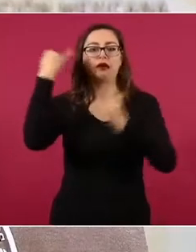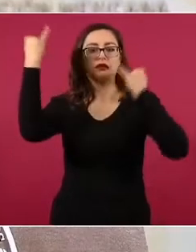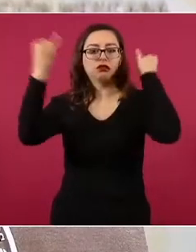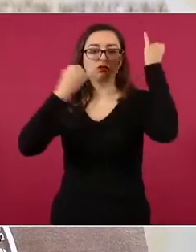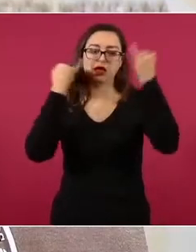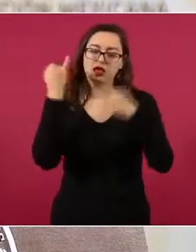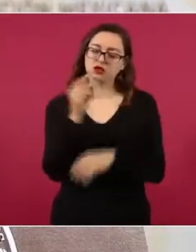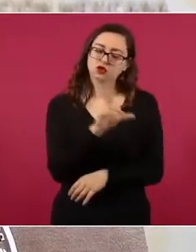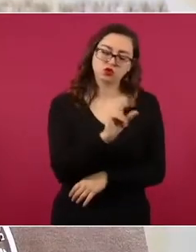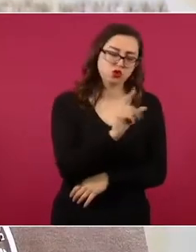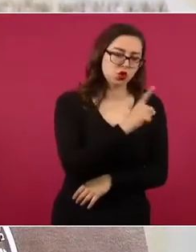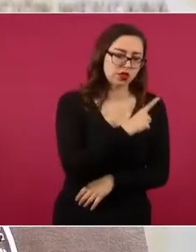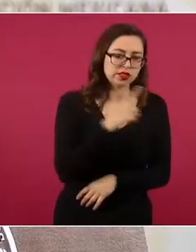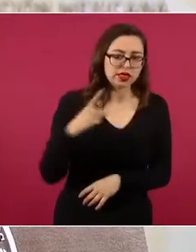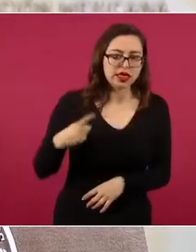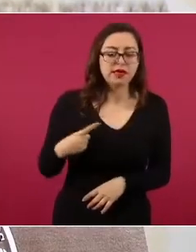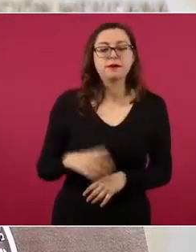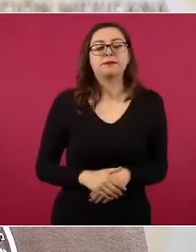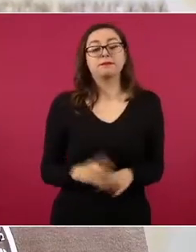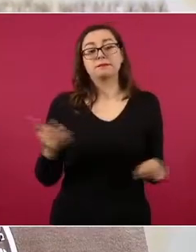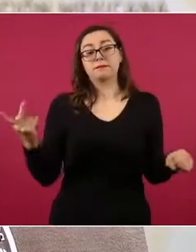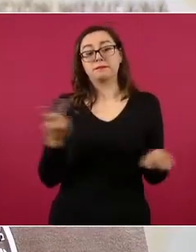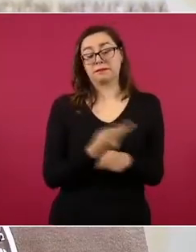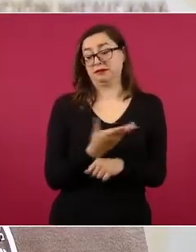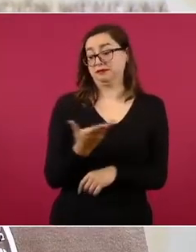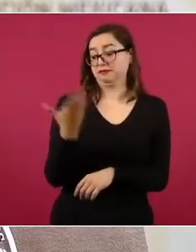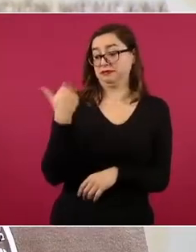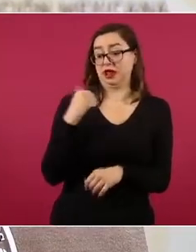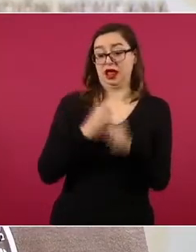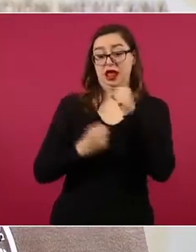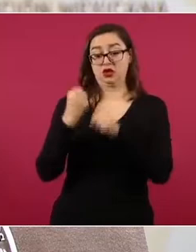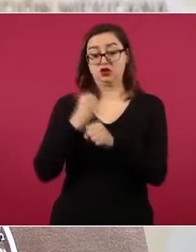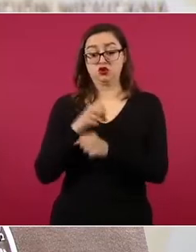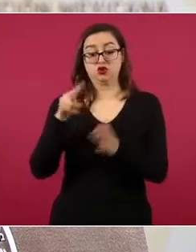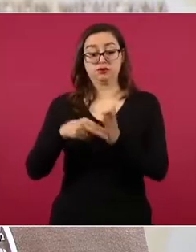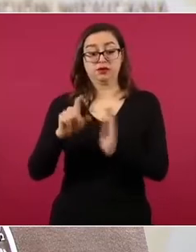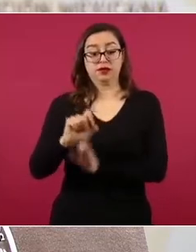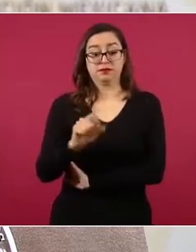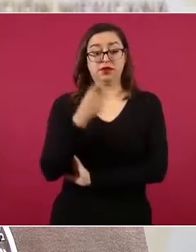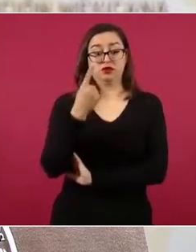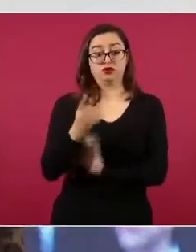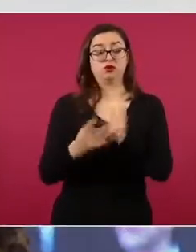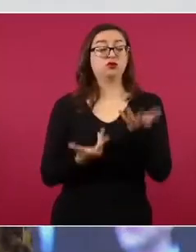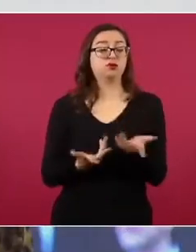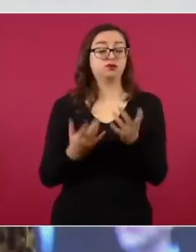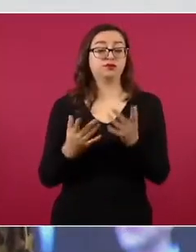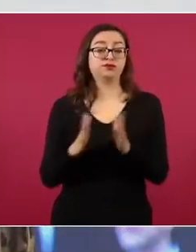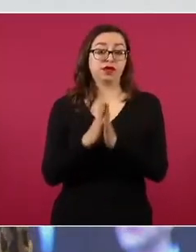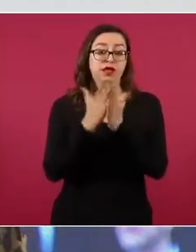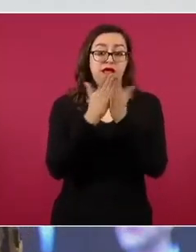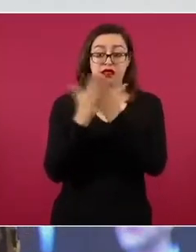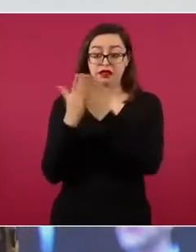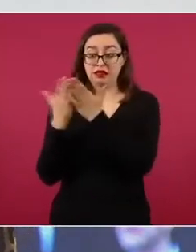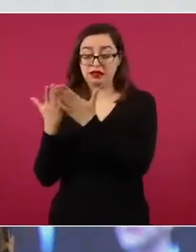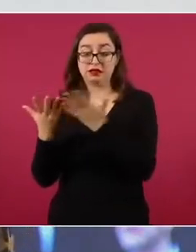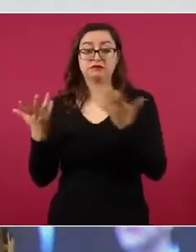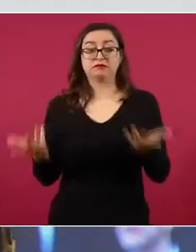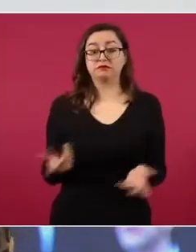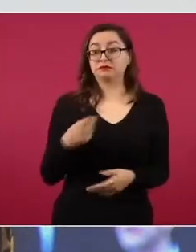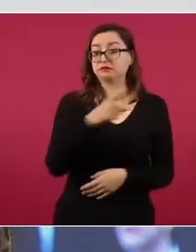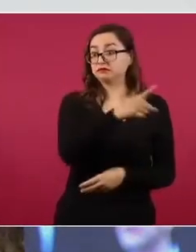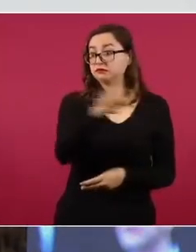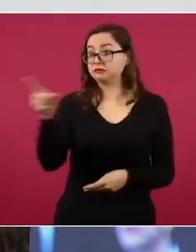2021, durante su participación en la Feria Internacional del Libro, declaró que miembros de la oposición le han ofrecido